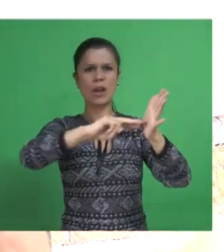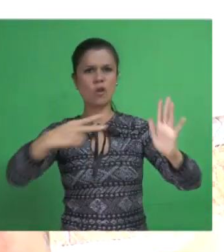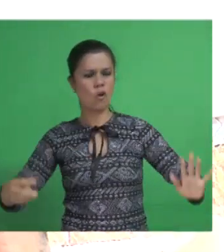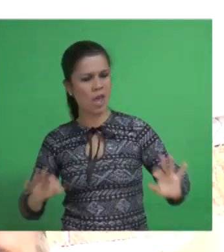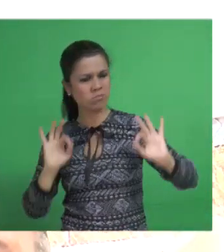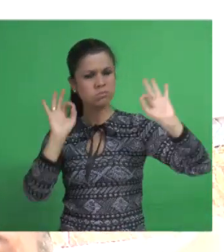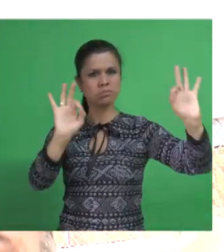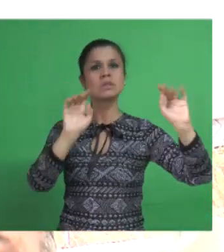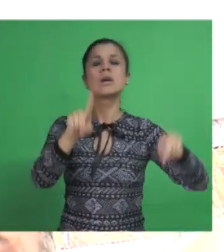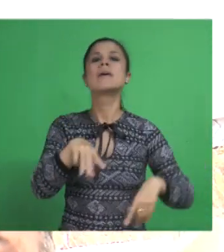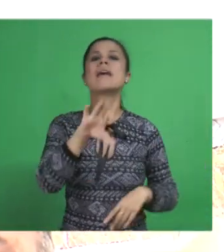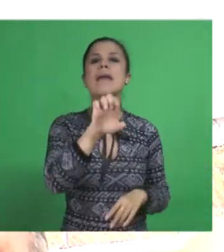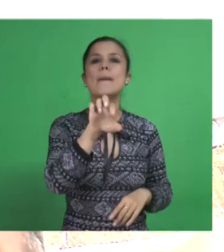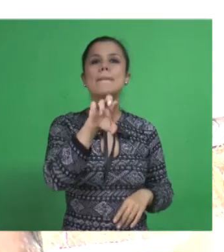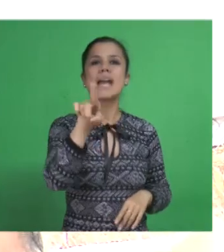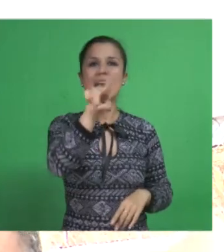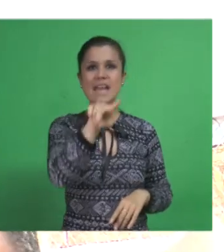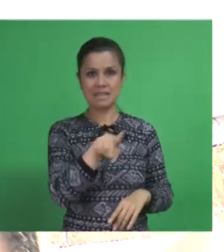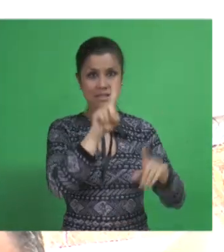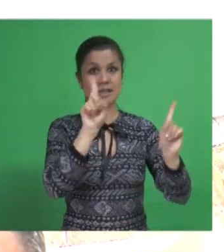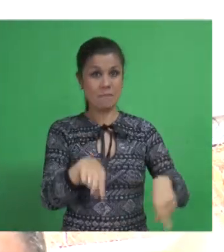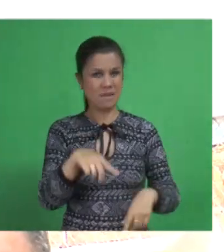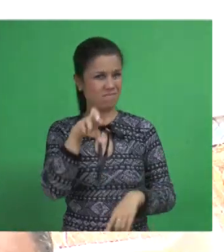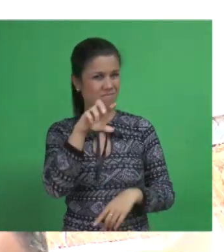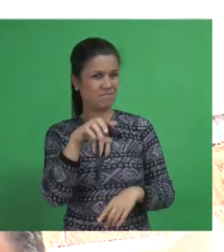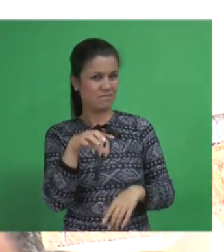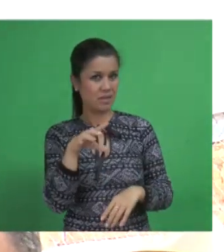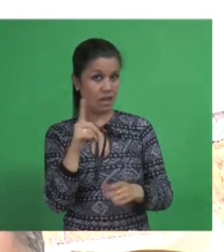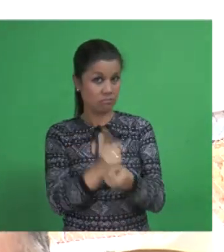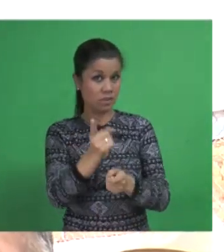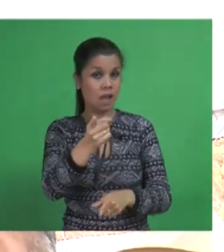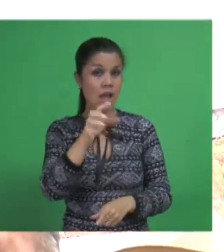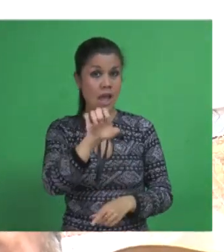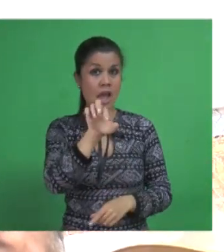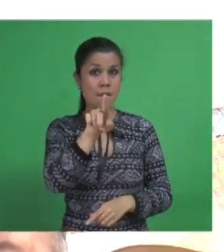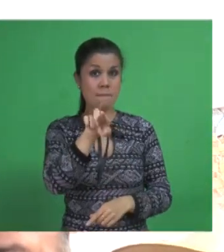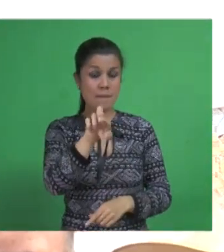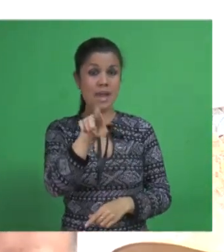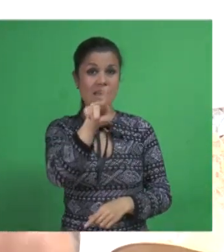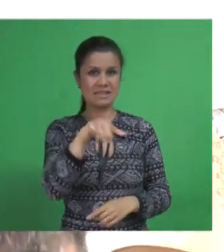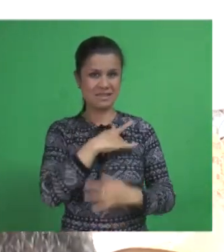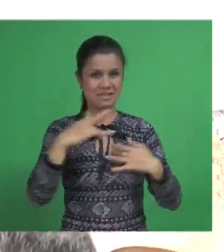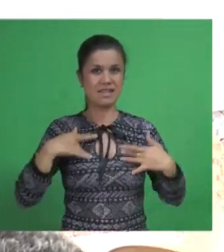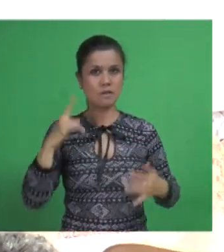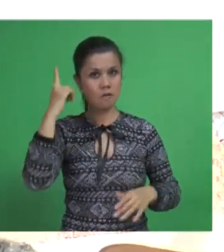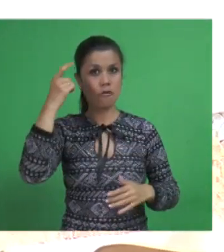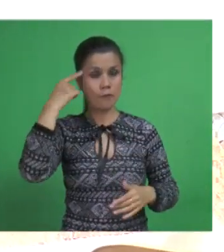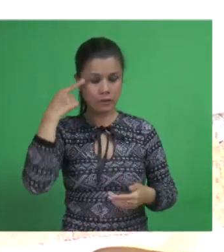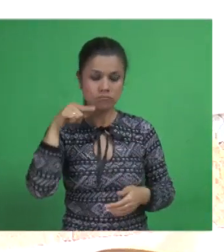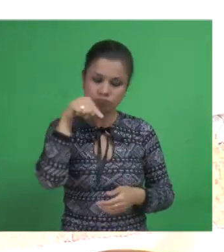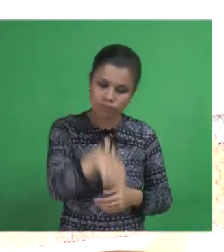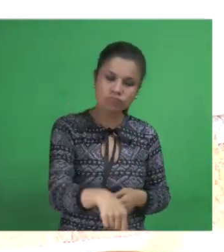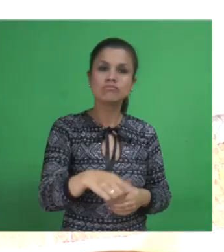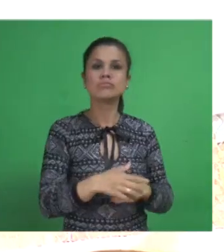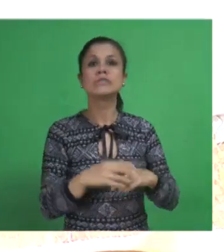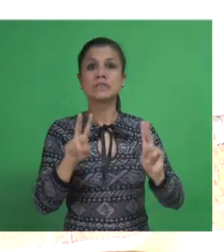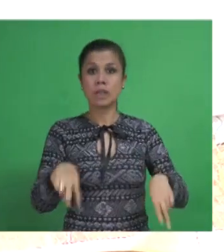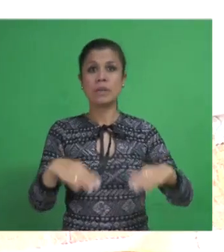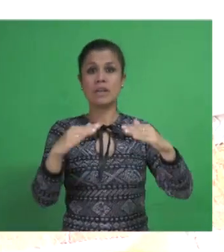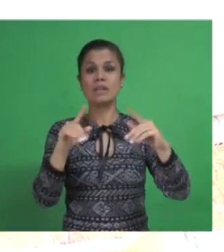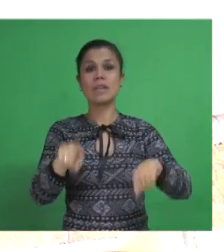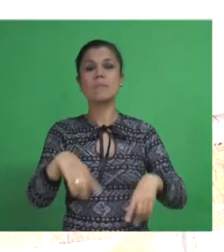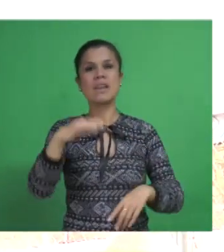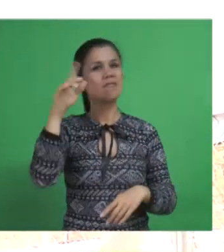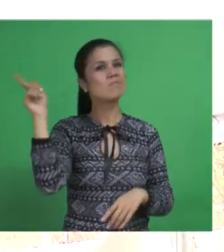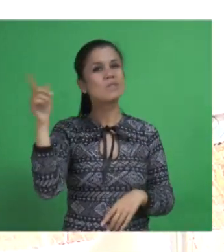con las EPS, por lo menos la del departamento, vinculadas a ese servicio y pues garantizando el apalancamiento financiero desde